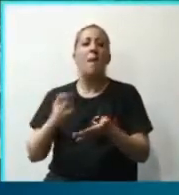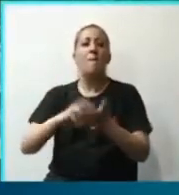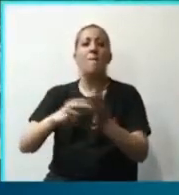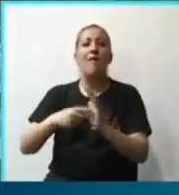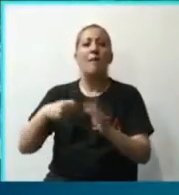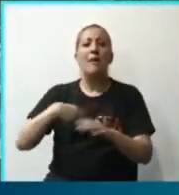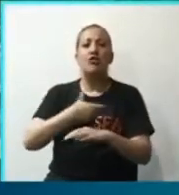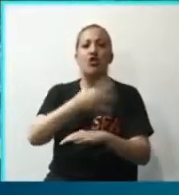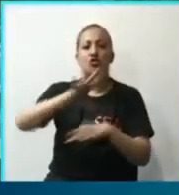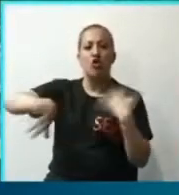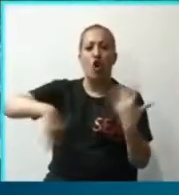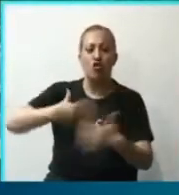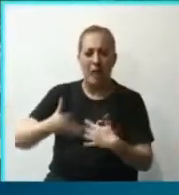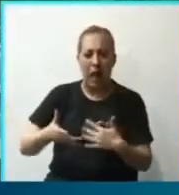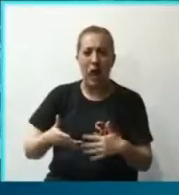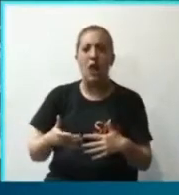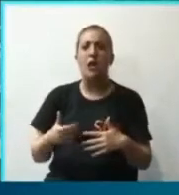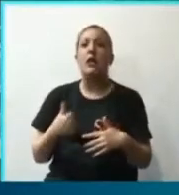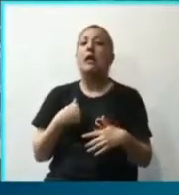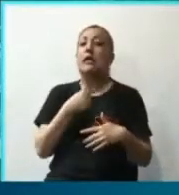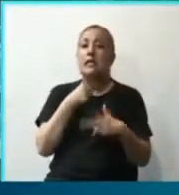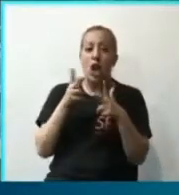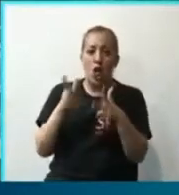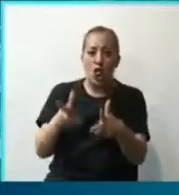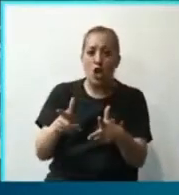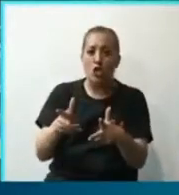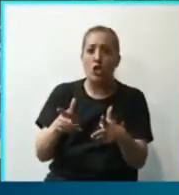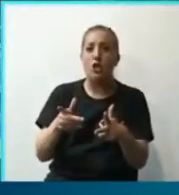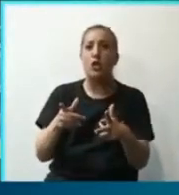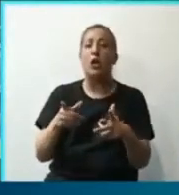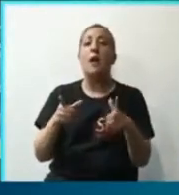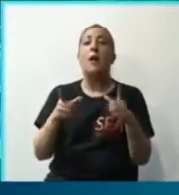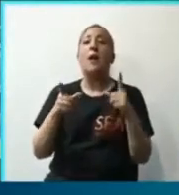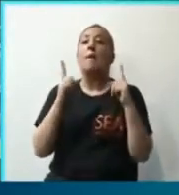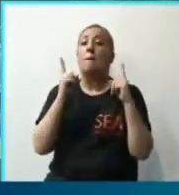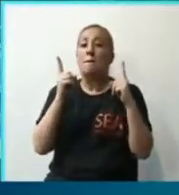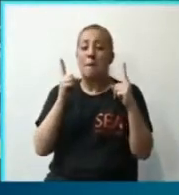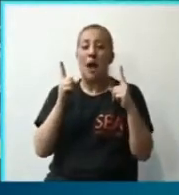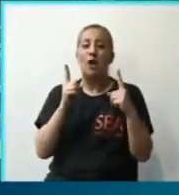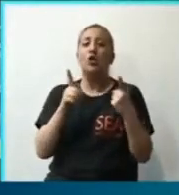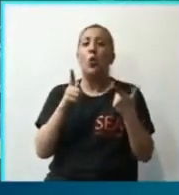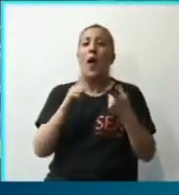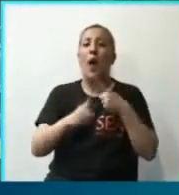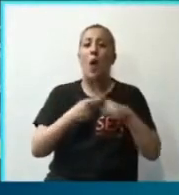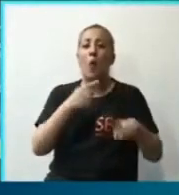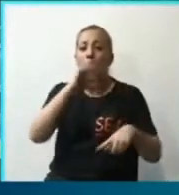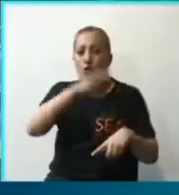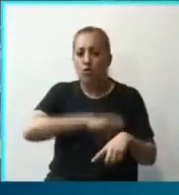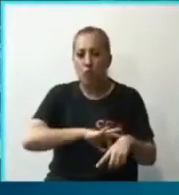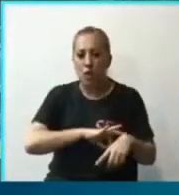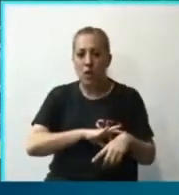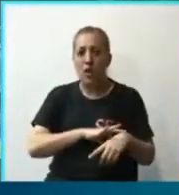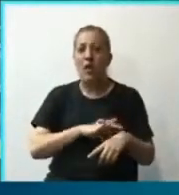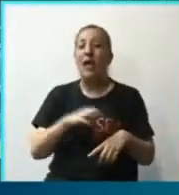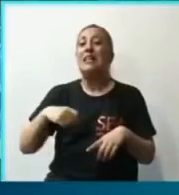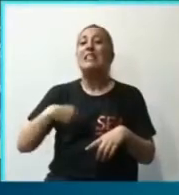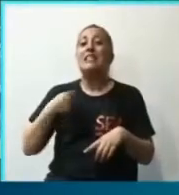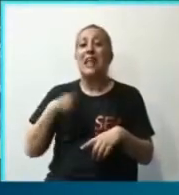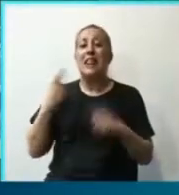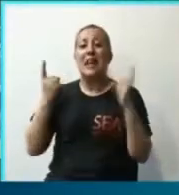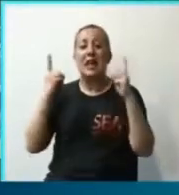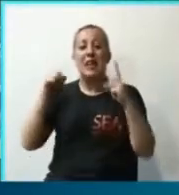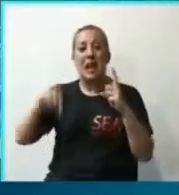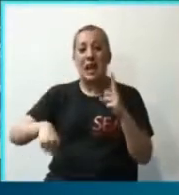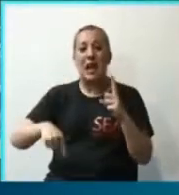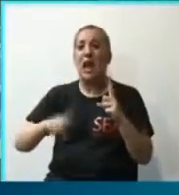Primero les quiero decir que los docentes no han firmado la paritaria. Ahora, los dos principales sindicatos docentes en la ciudad de Buenos